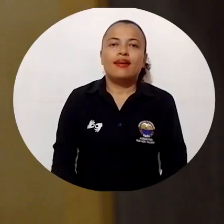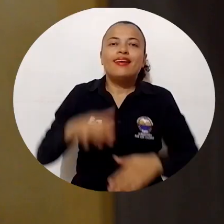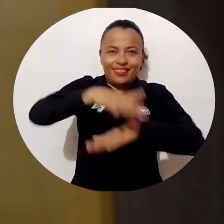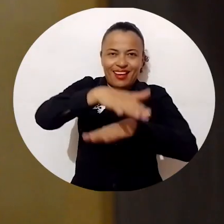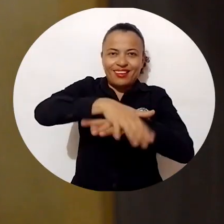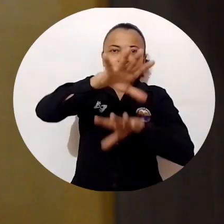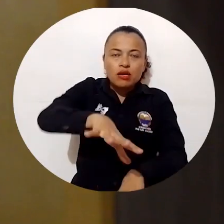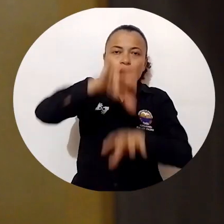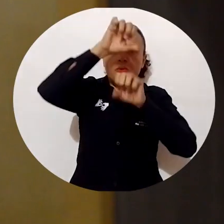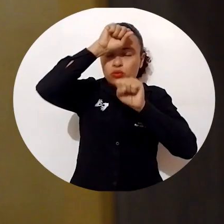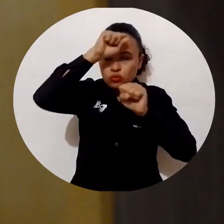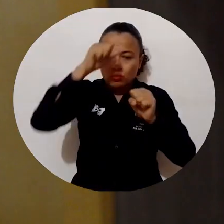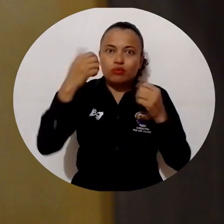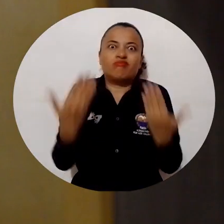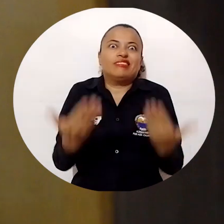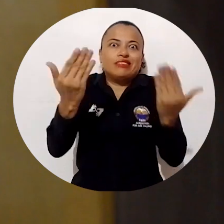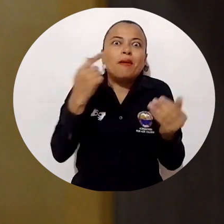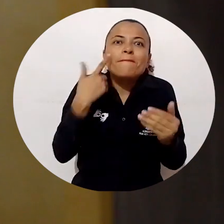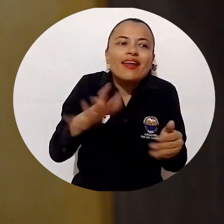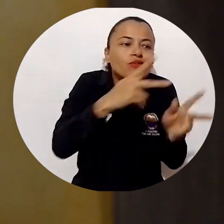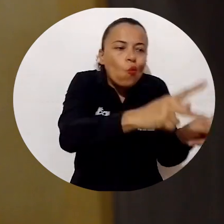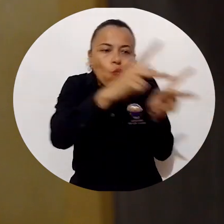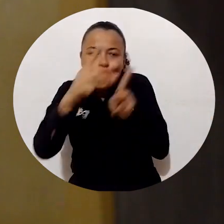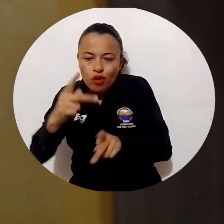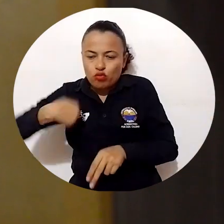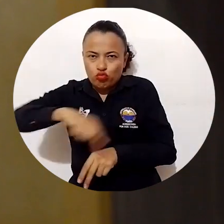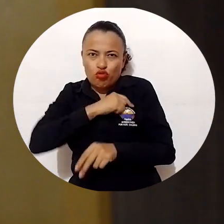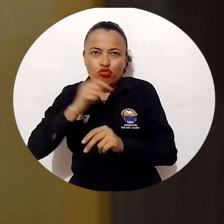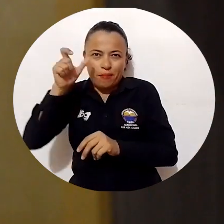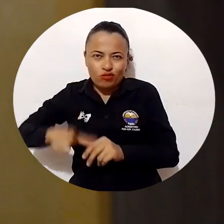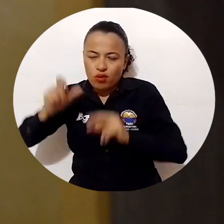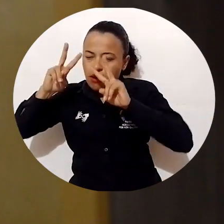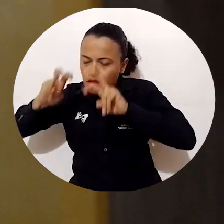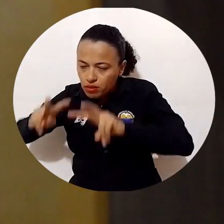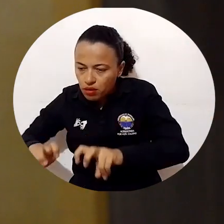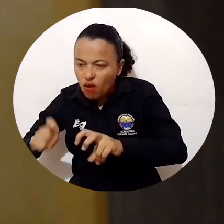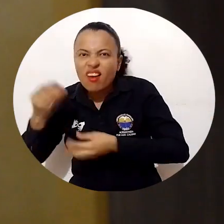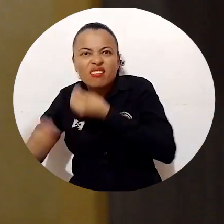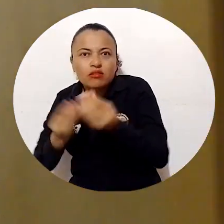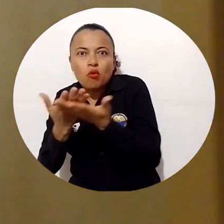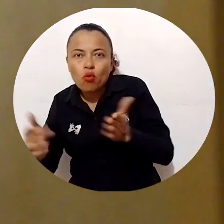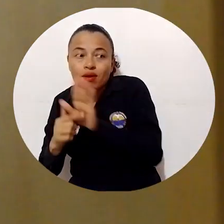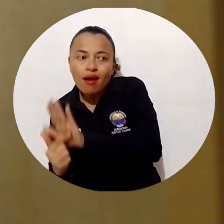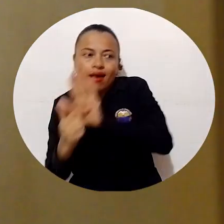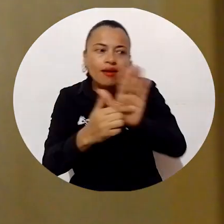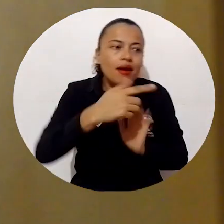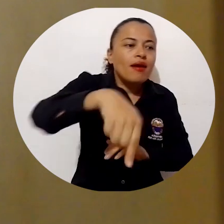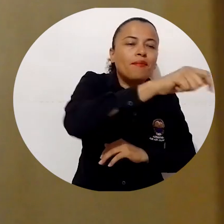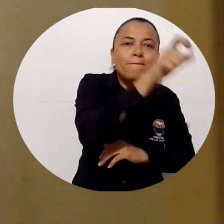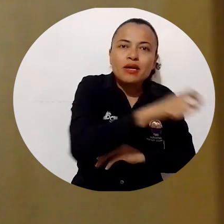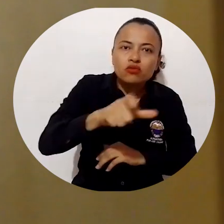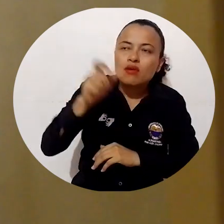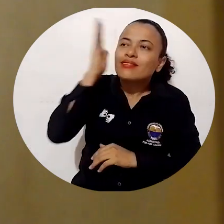Estas Tardes de Apropiación son un puente entre lo que nosotros como investigadores hacemos y lo que la gente